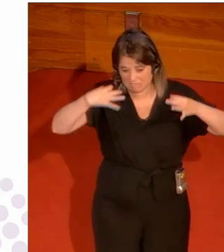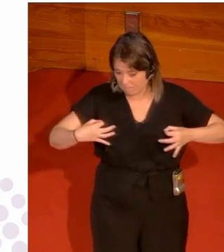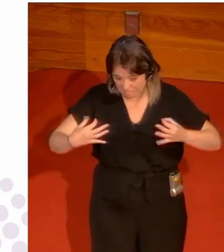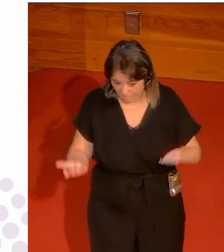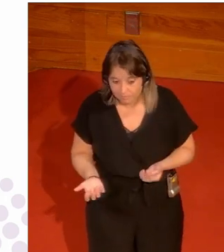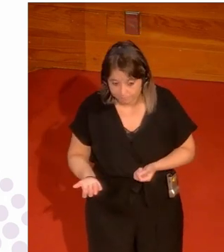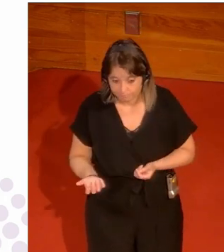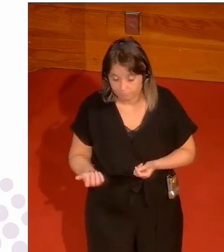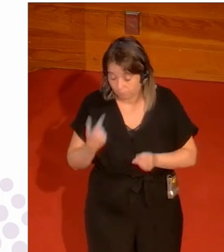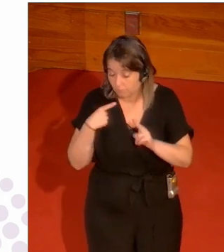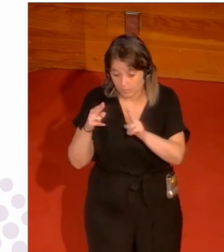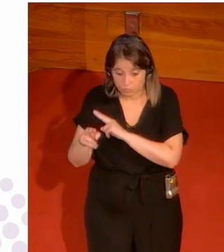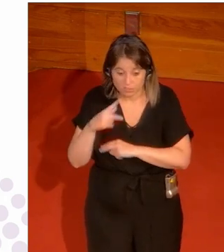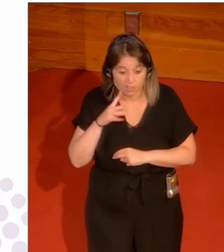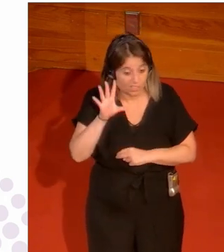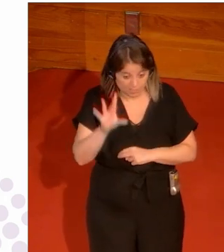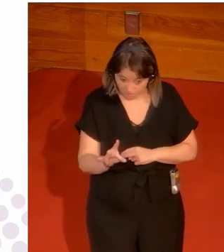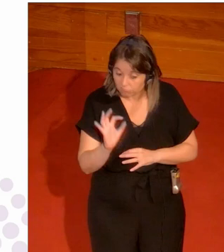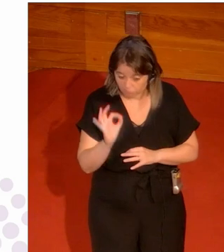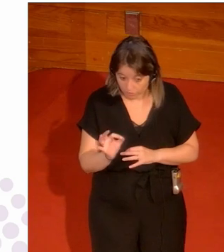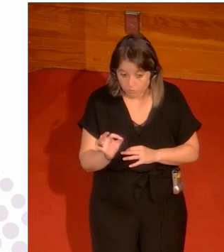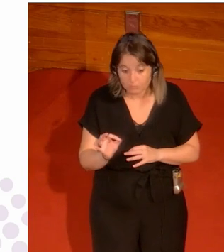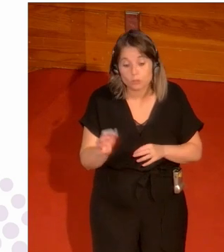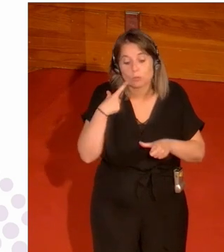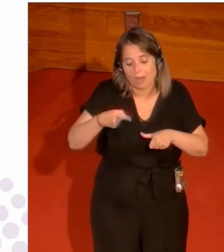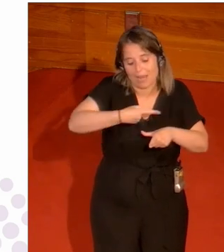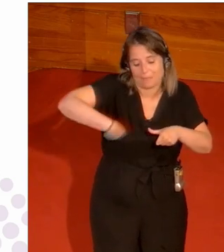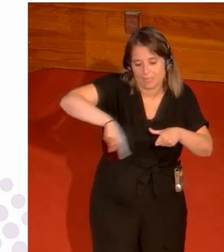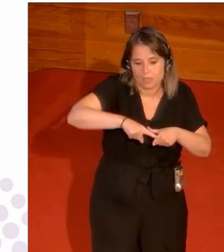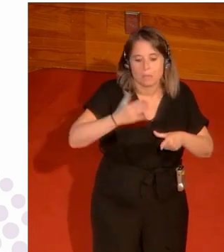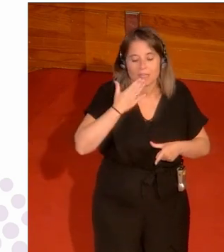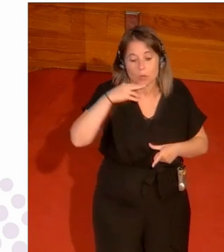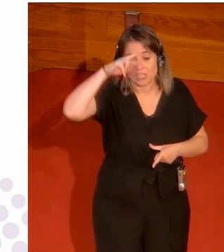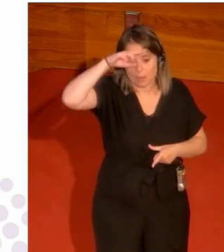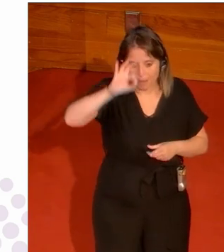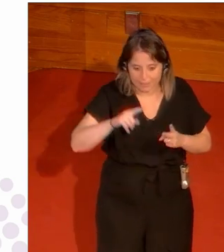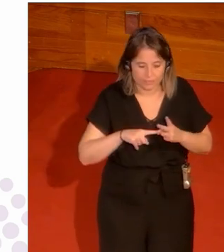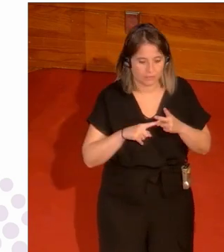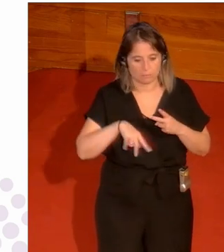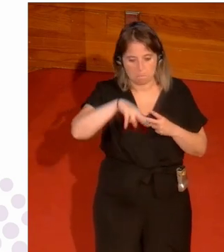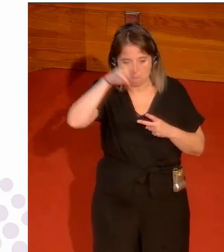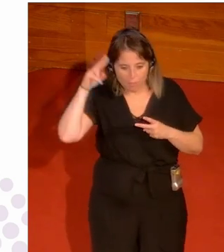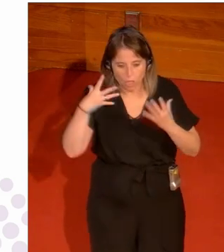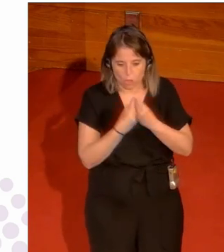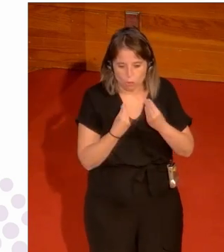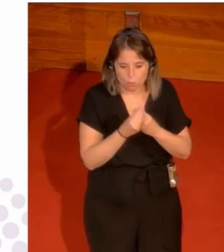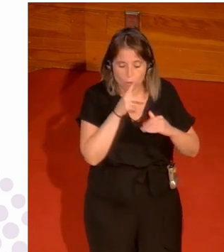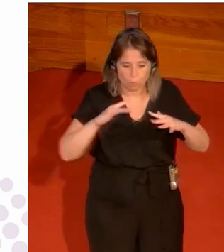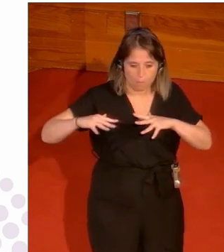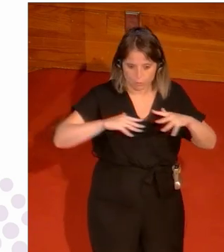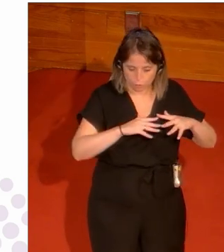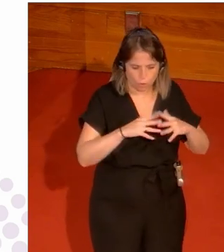sí pero esto es la pescadilla que se muerde la cola vamos a llenar San Mamés vamos a llenar el Vicente Calderón porque el partido